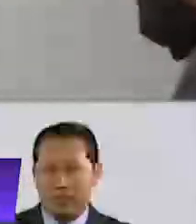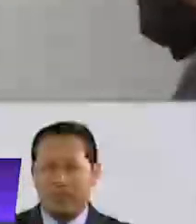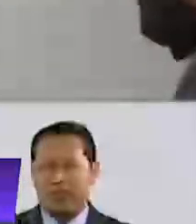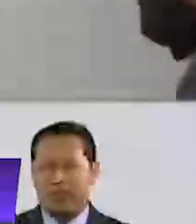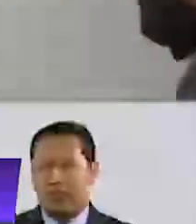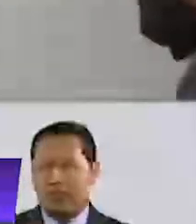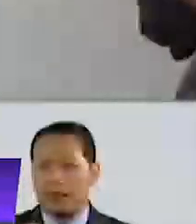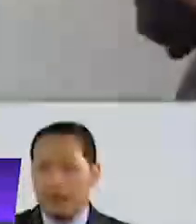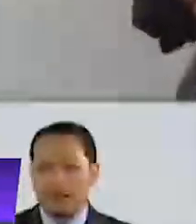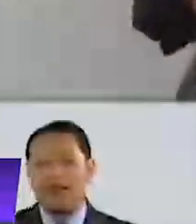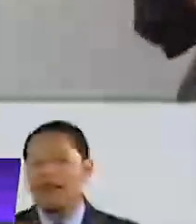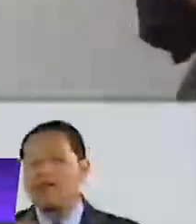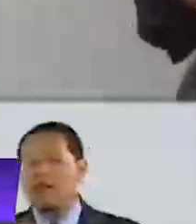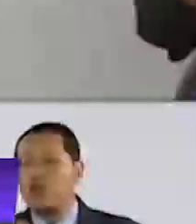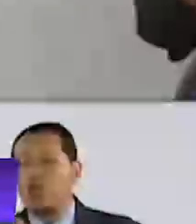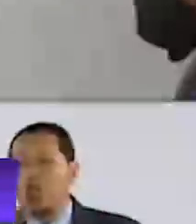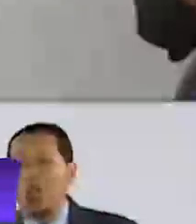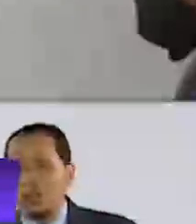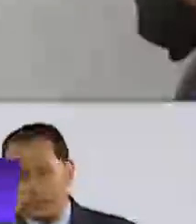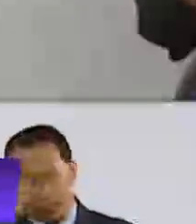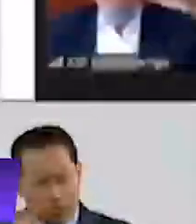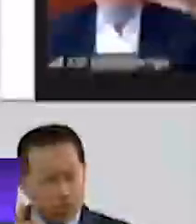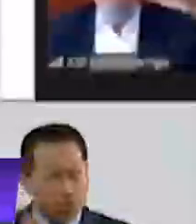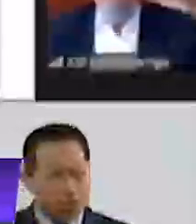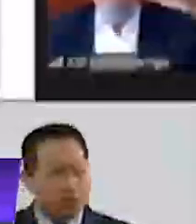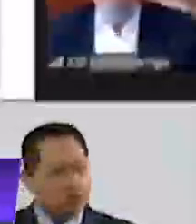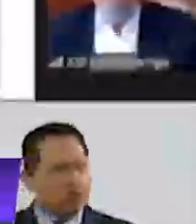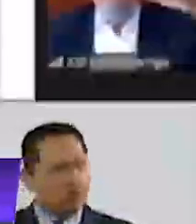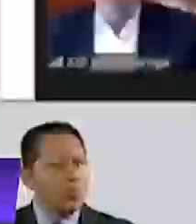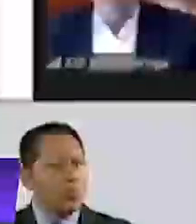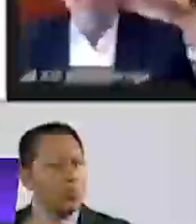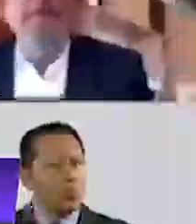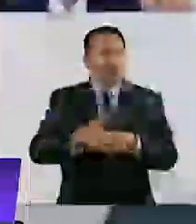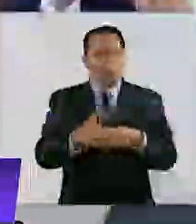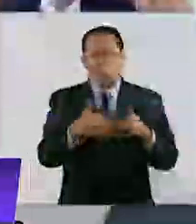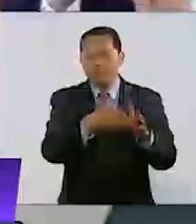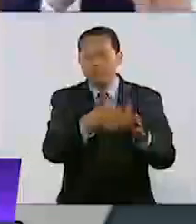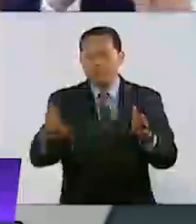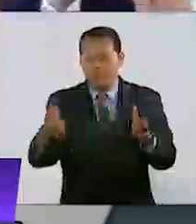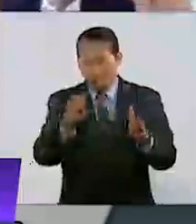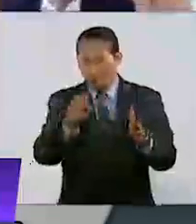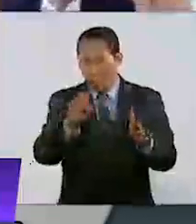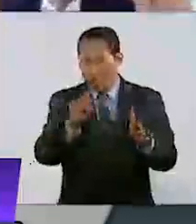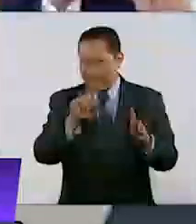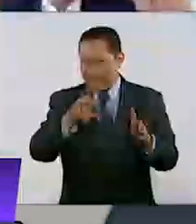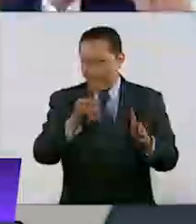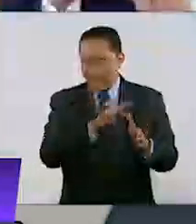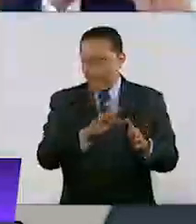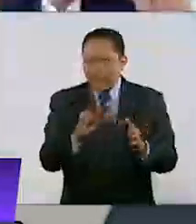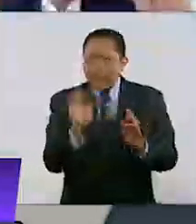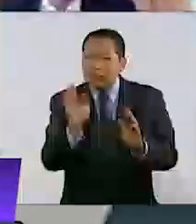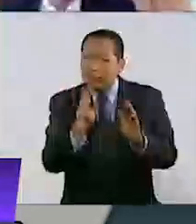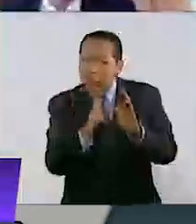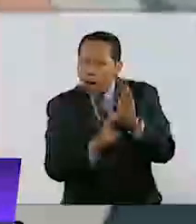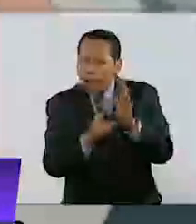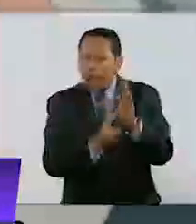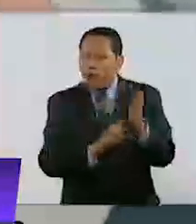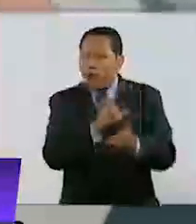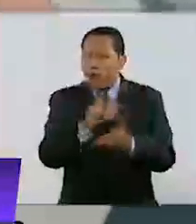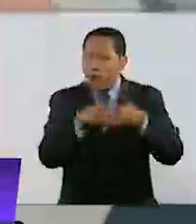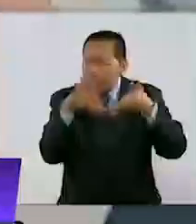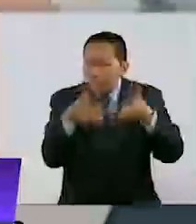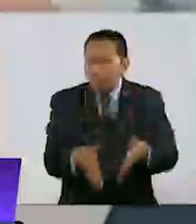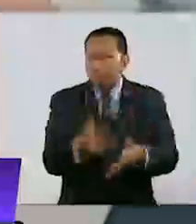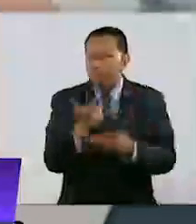Banobras. Lo hicieron con el objetivo de impulsar en el próximo periodo ordinario de sesiones eventuales modificaciones a la Ley de Disciplina